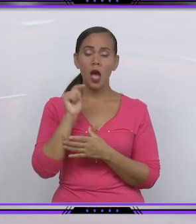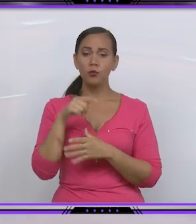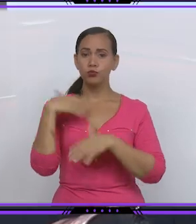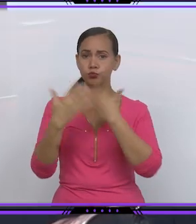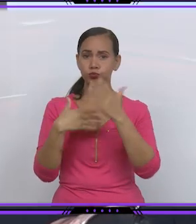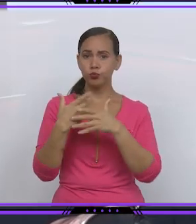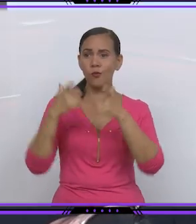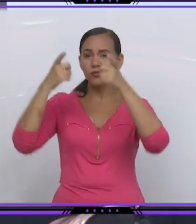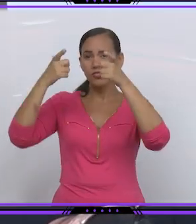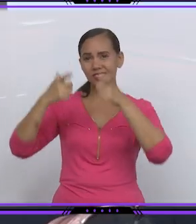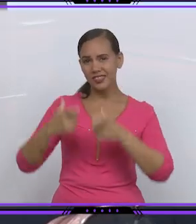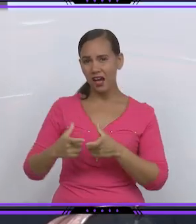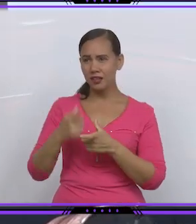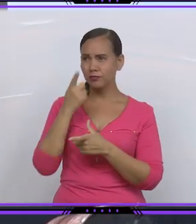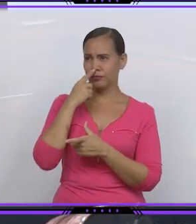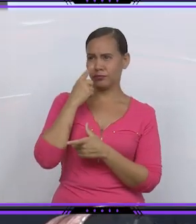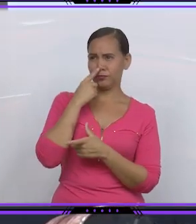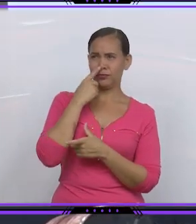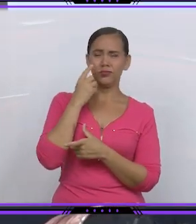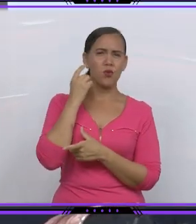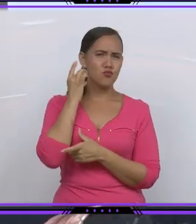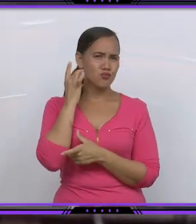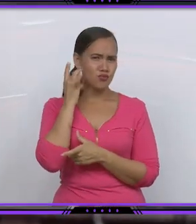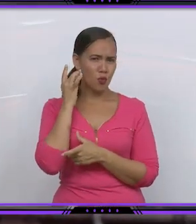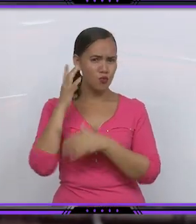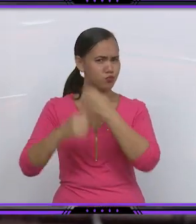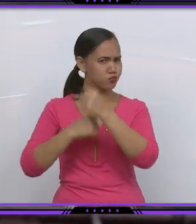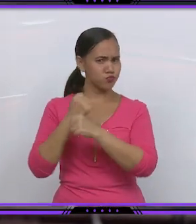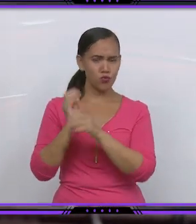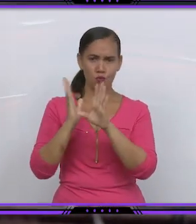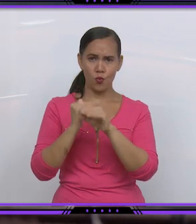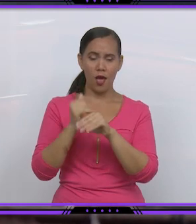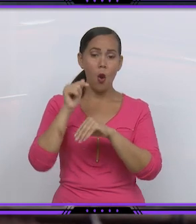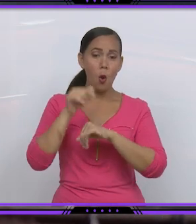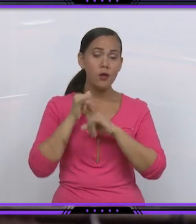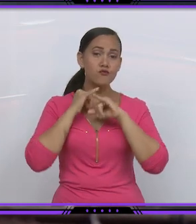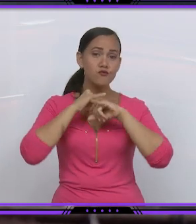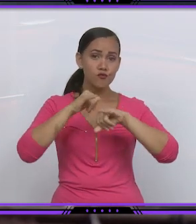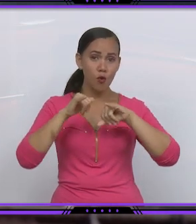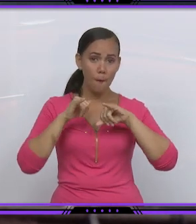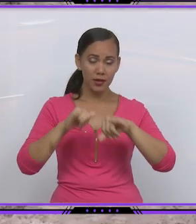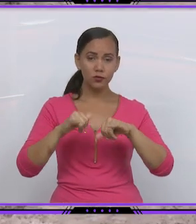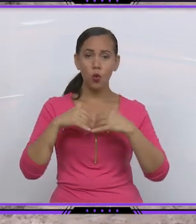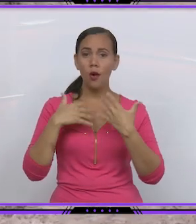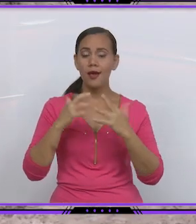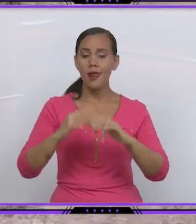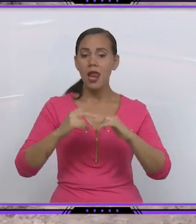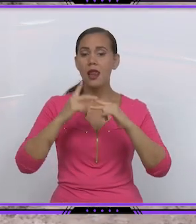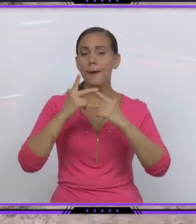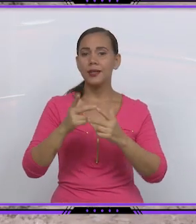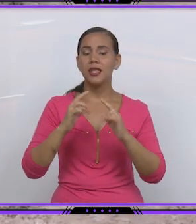desuso de la empresa ronera Cárdenas. Hoy vuelve a ser noticia este suceso pues se repite el escurrimiento